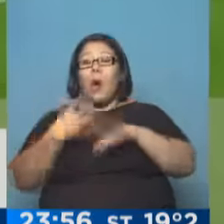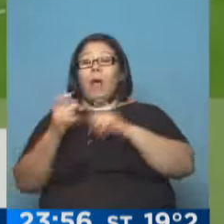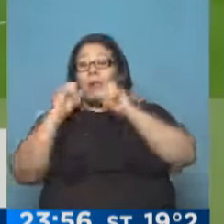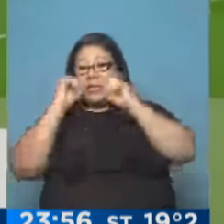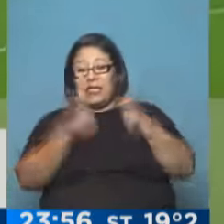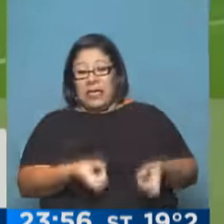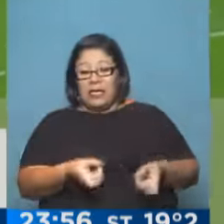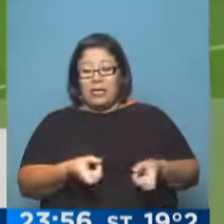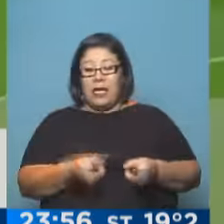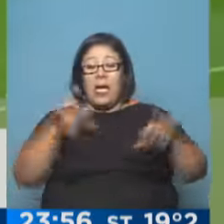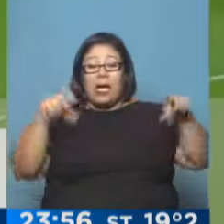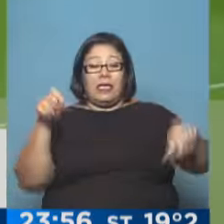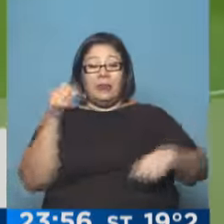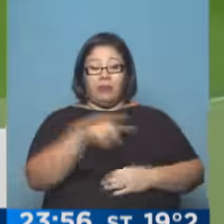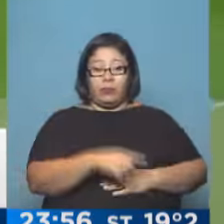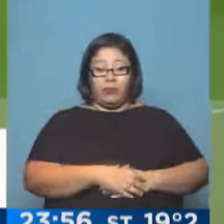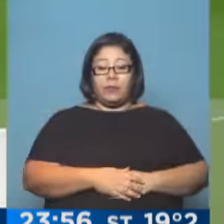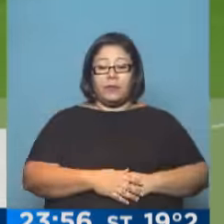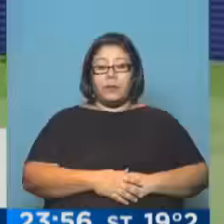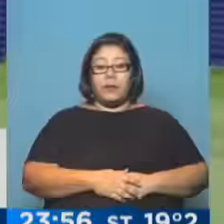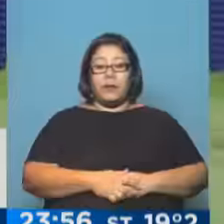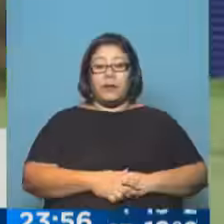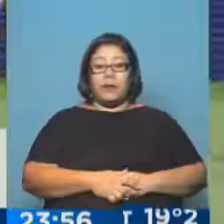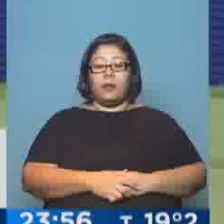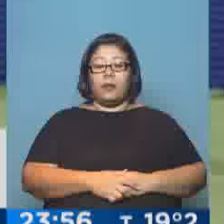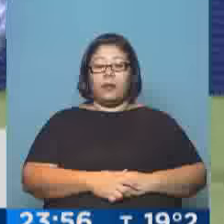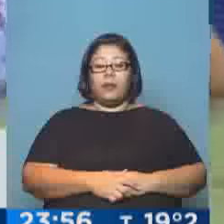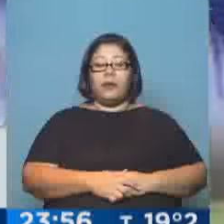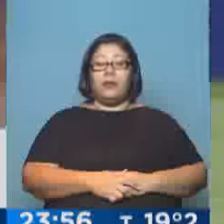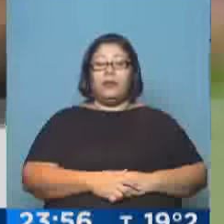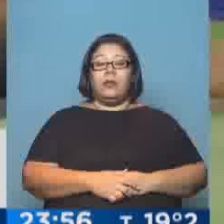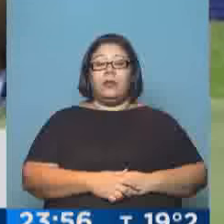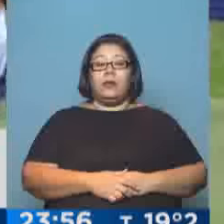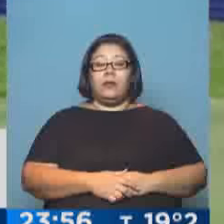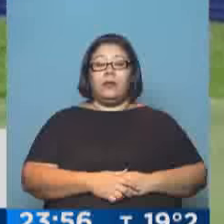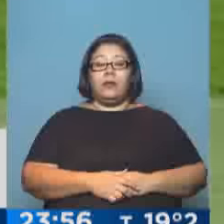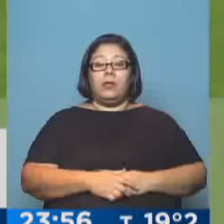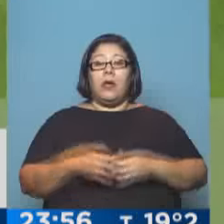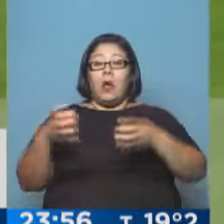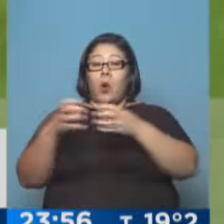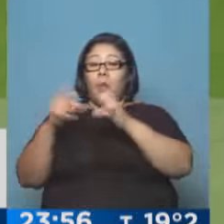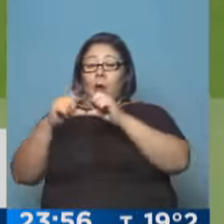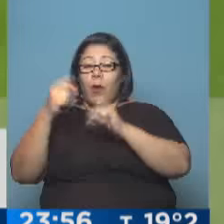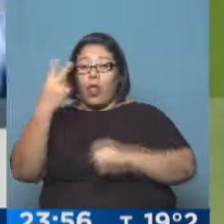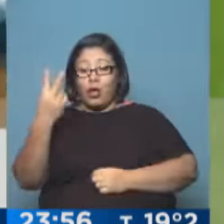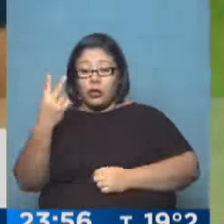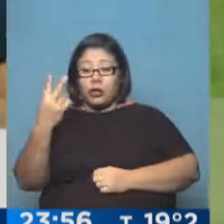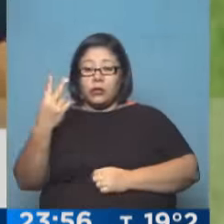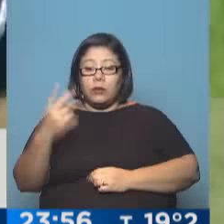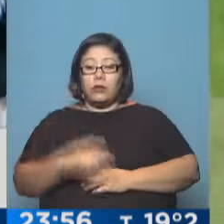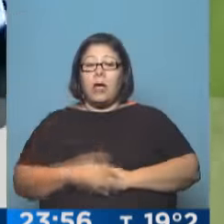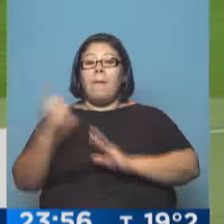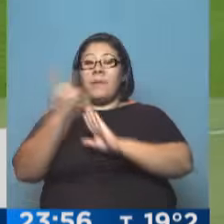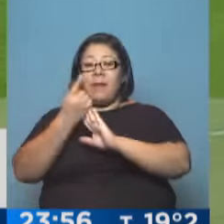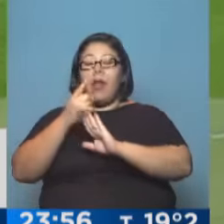la zona 2. 16 puntos. Y por debajo, como les contaba recién, Defensa y Justicia, segundo, con 13 unidades. La